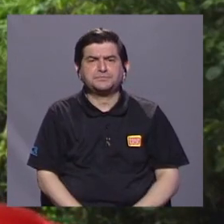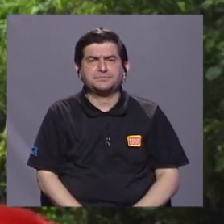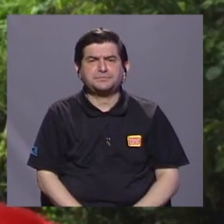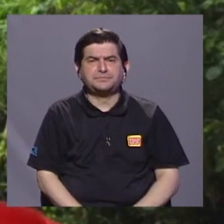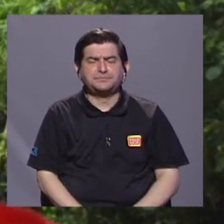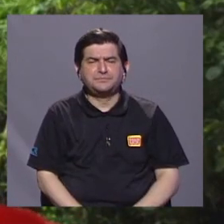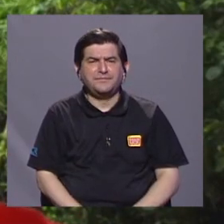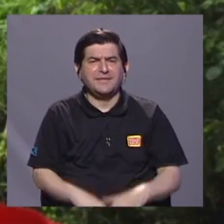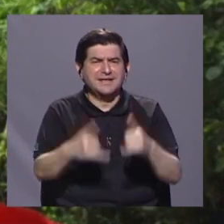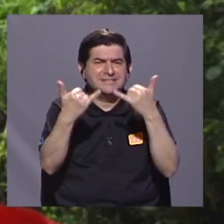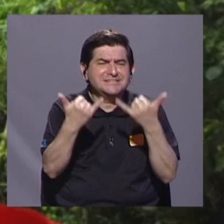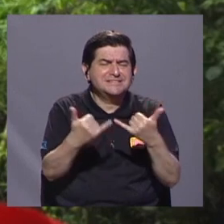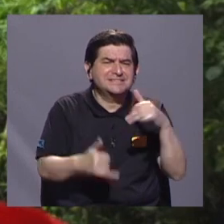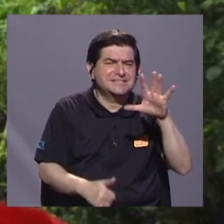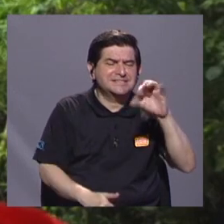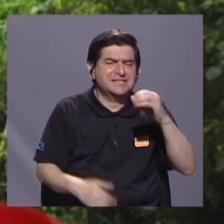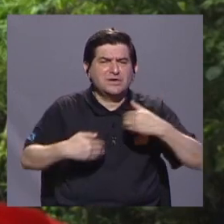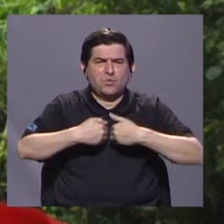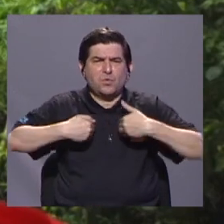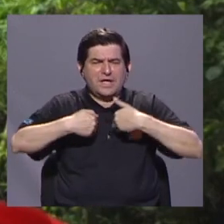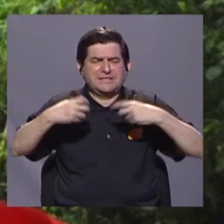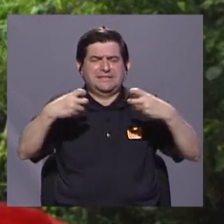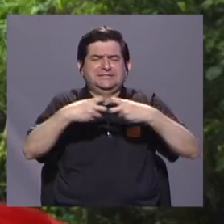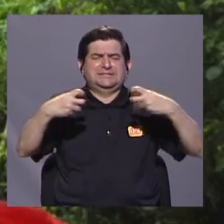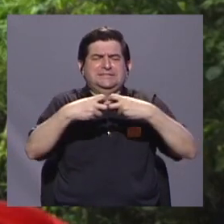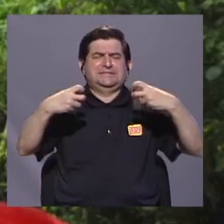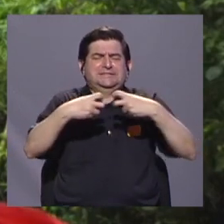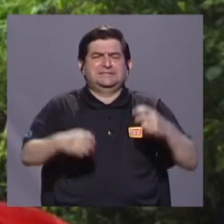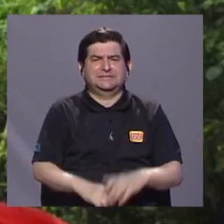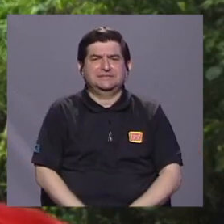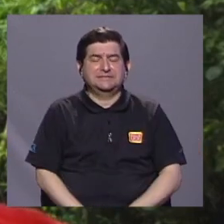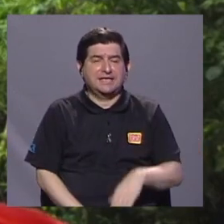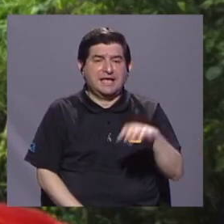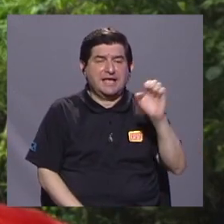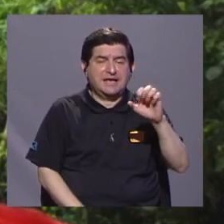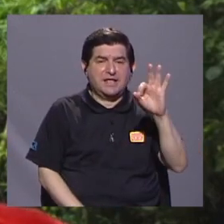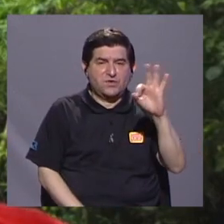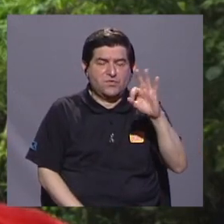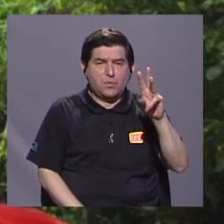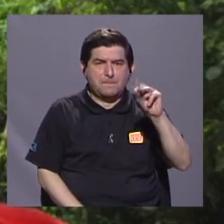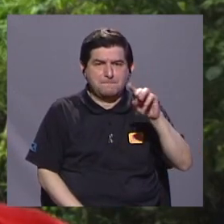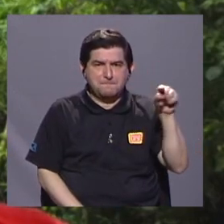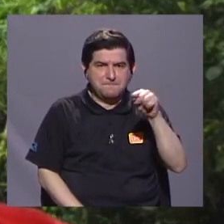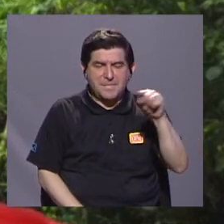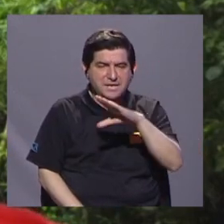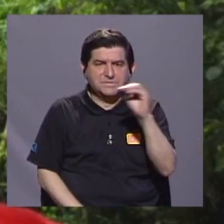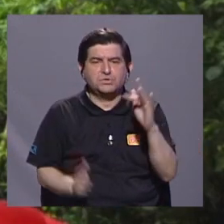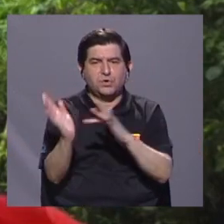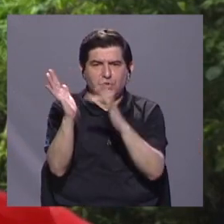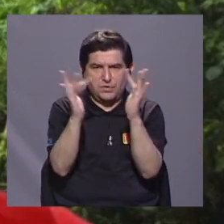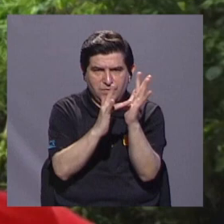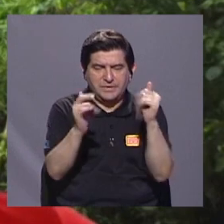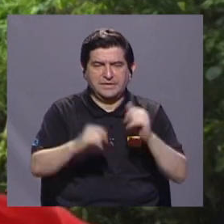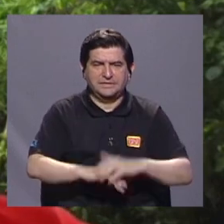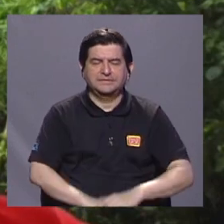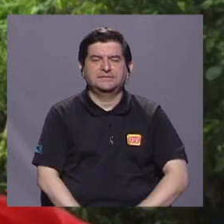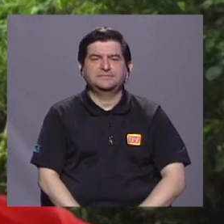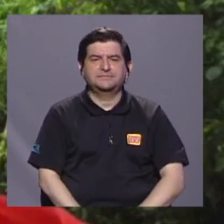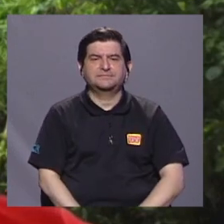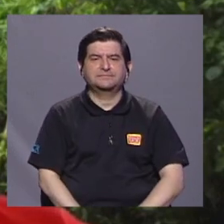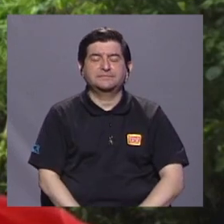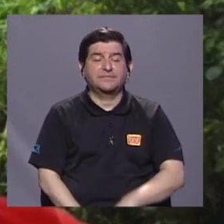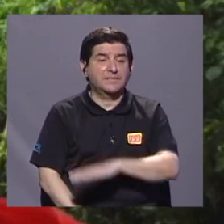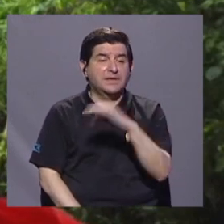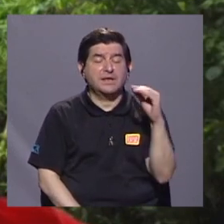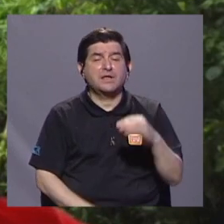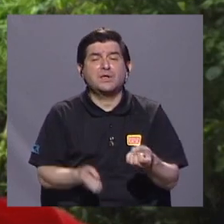más de 50 animales electrocutados en lo que va a enero, febrero, marzo y el mes de abril. Y tenemos